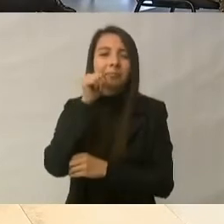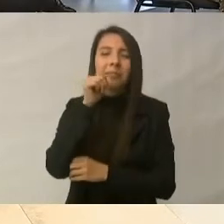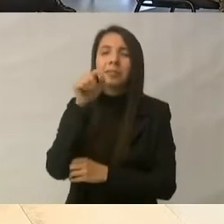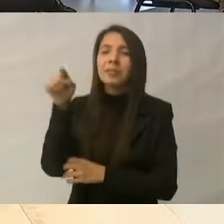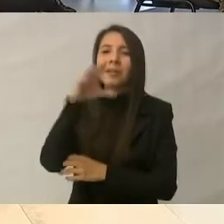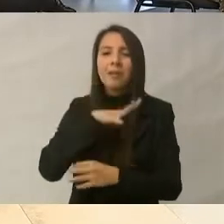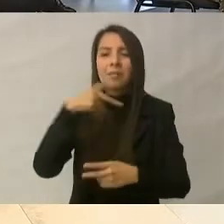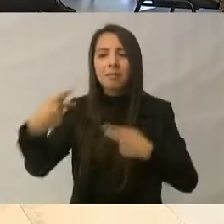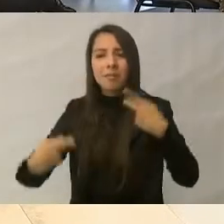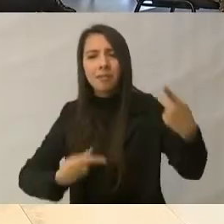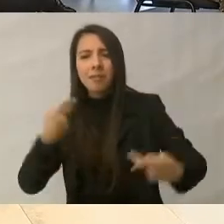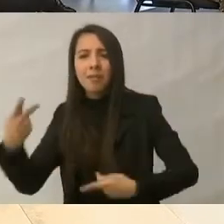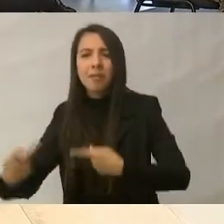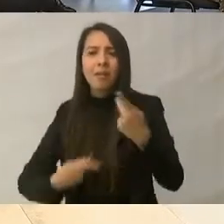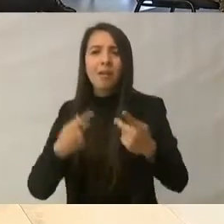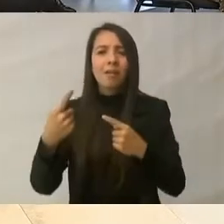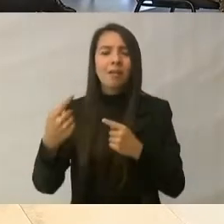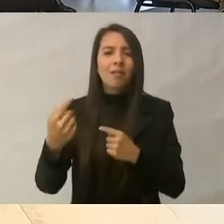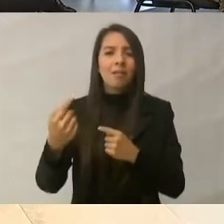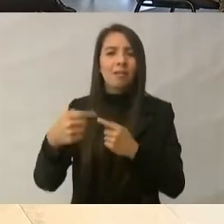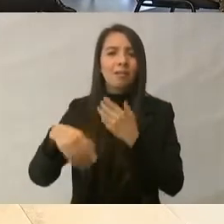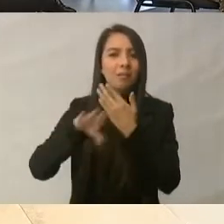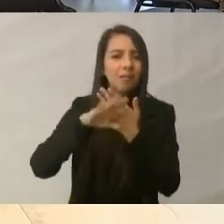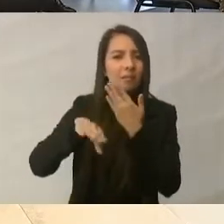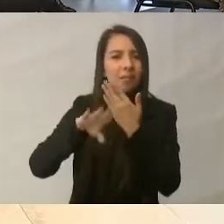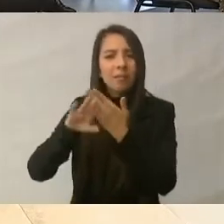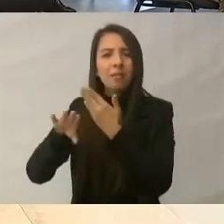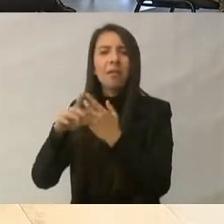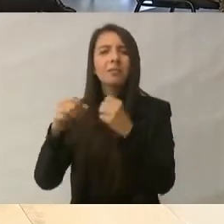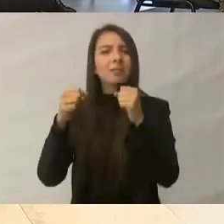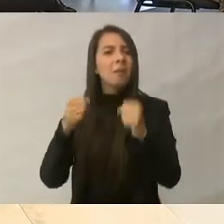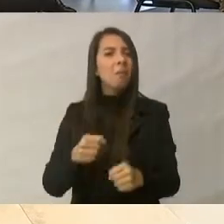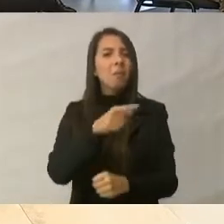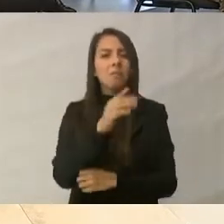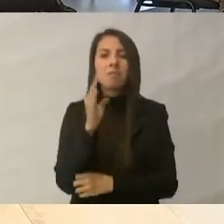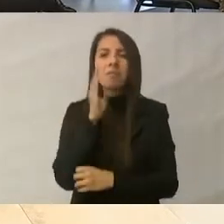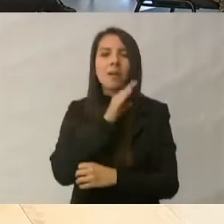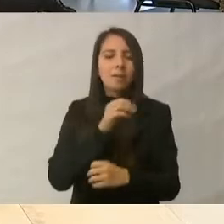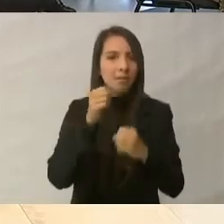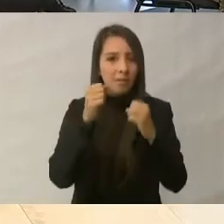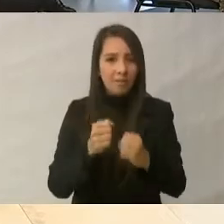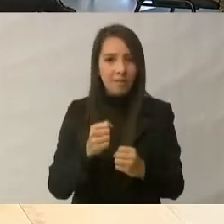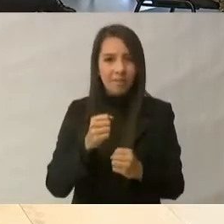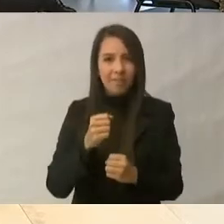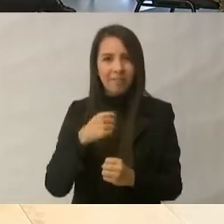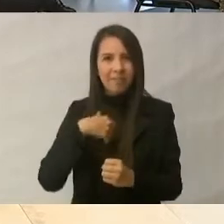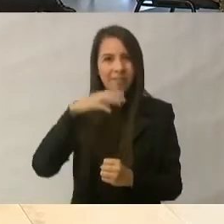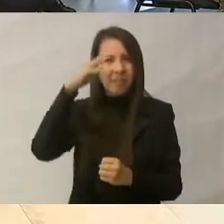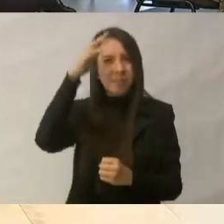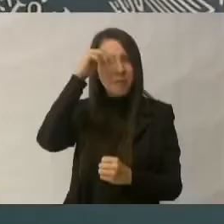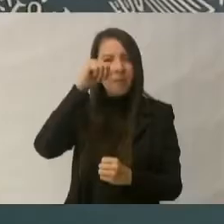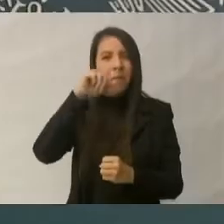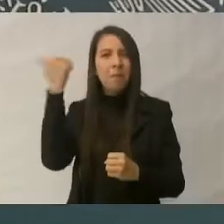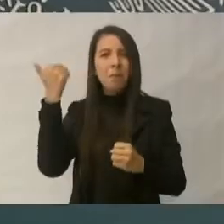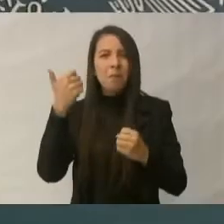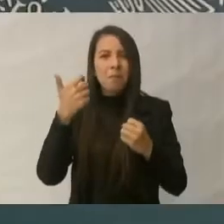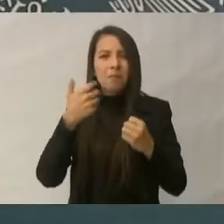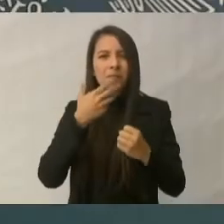que nos iba a ir muy mal, me acuerdo que unos empresarios muy grandes del centro